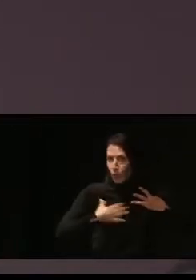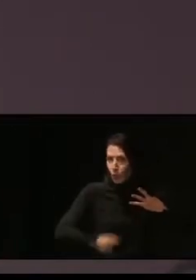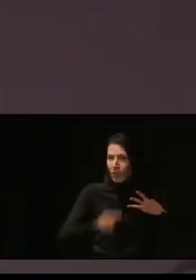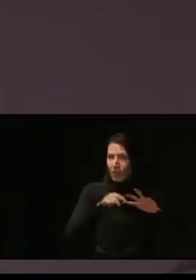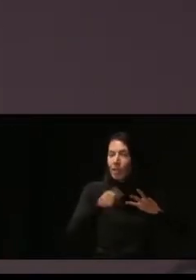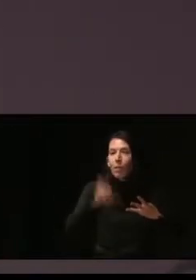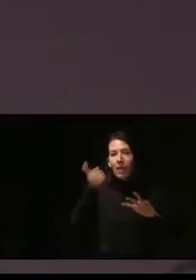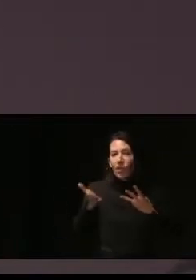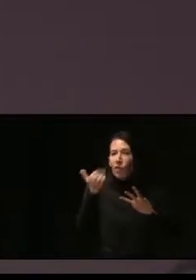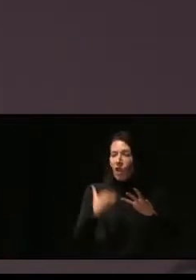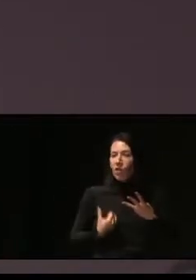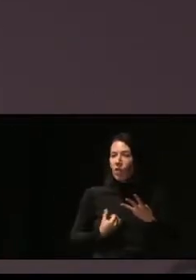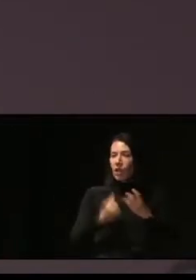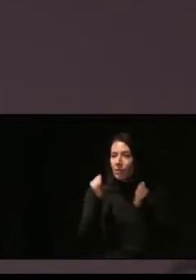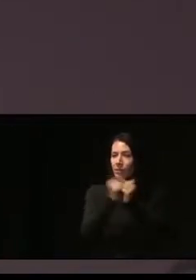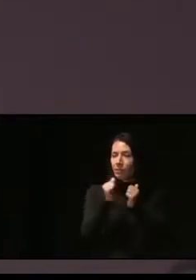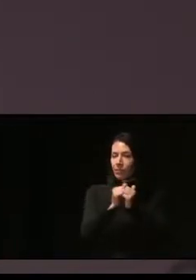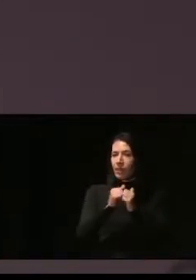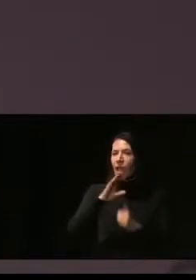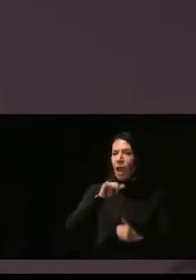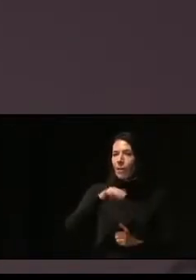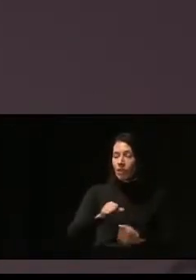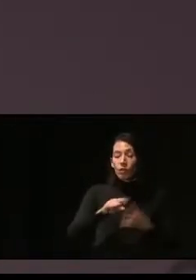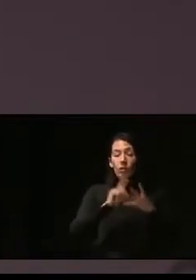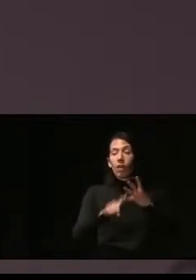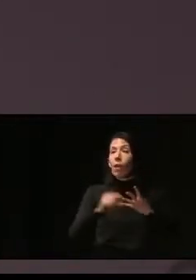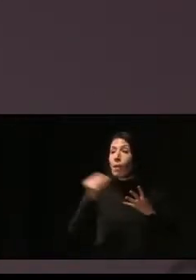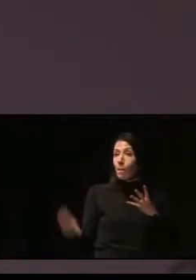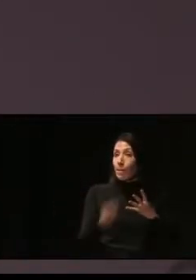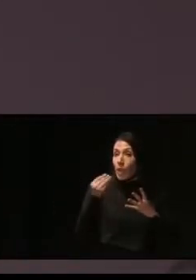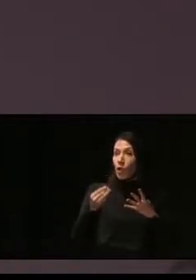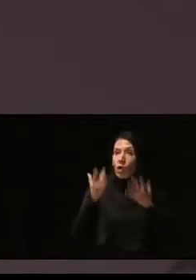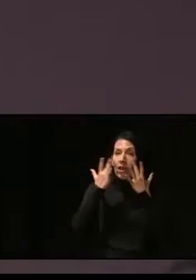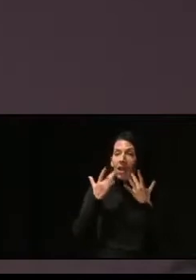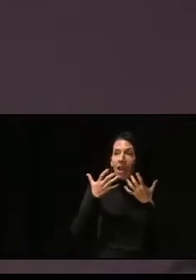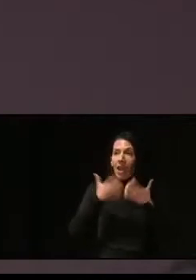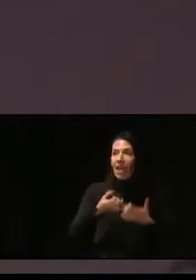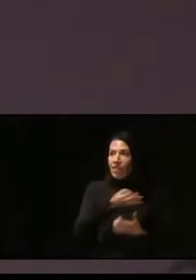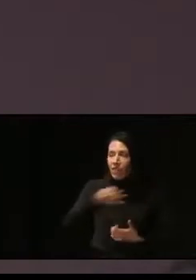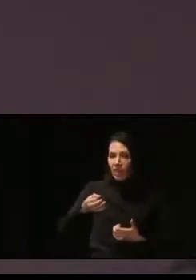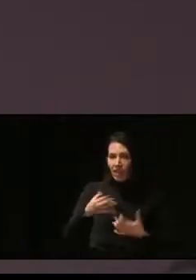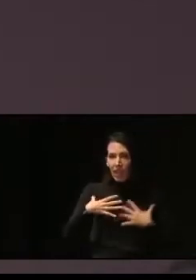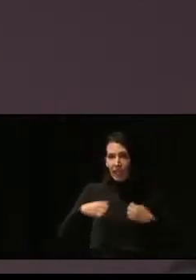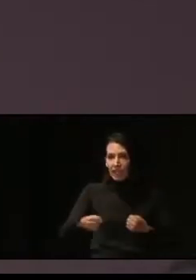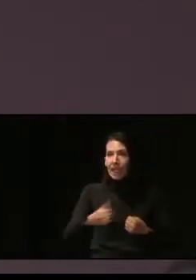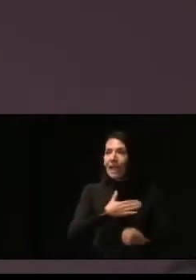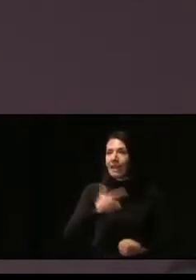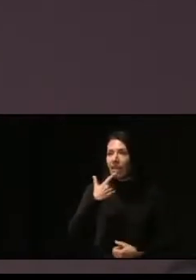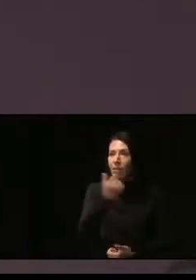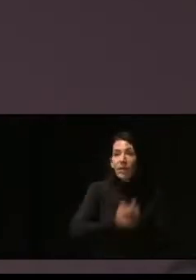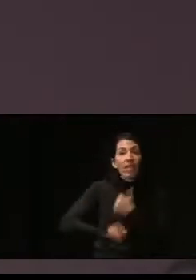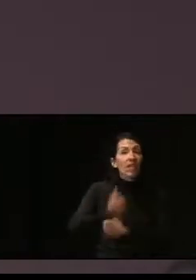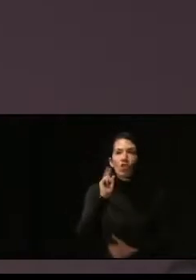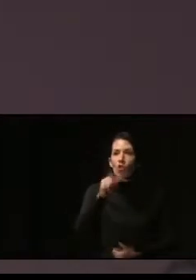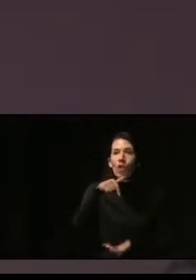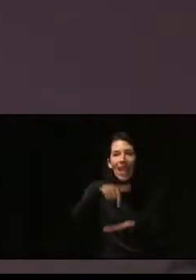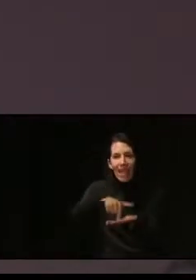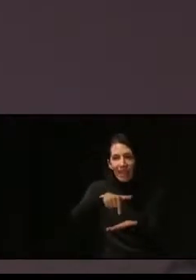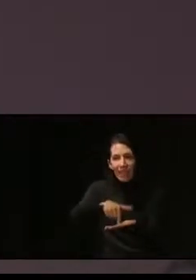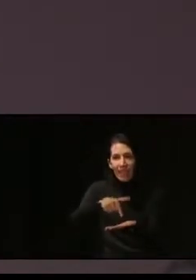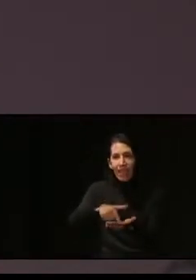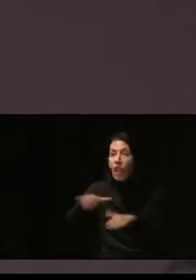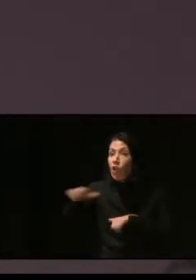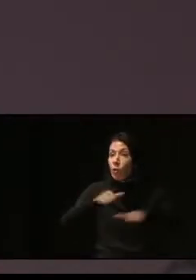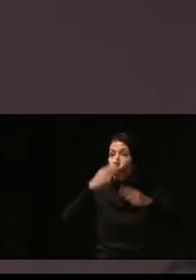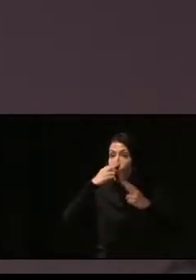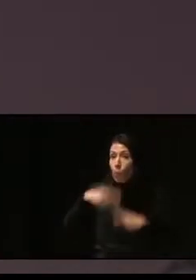retirada de amianto y la mejora de la eficiencia energética. No es que se priorice, sino que es una exigencia que en la convocatoria pública